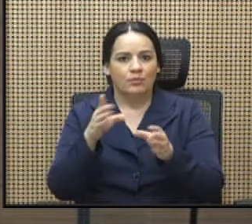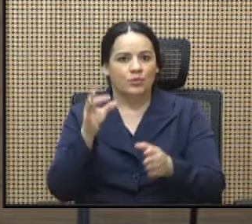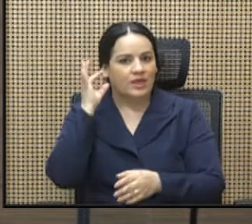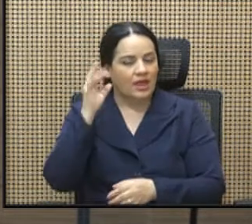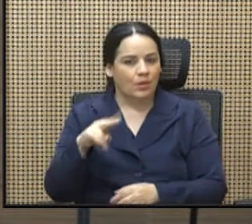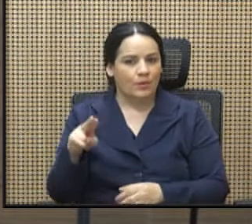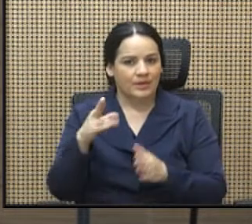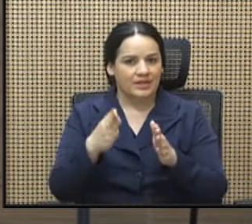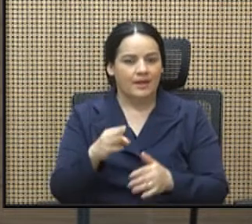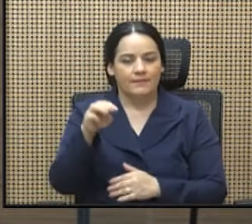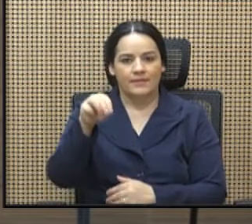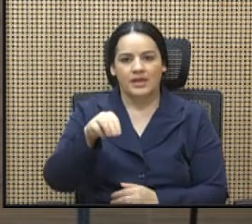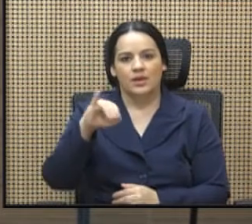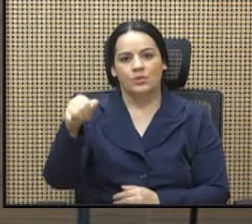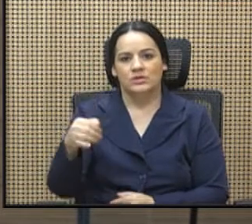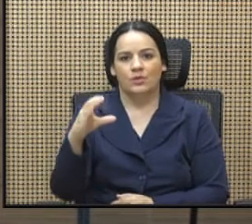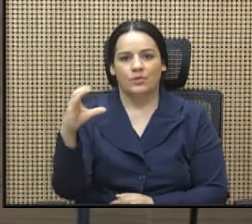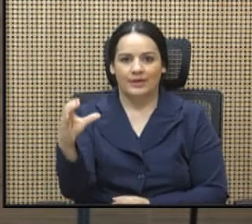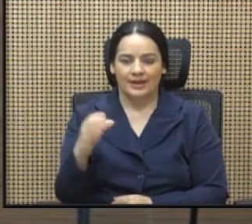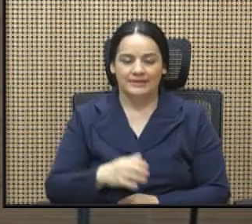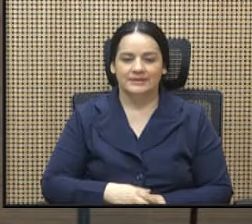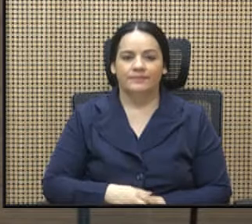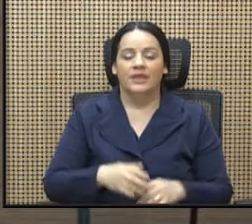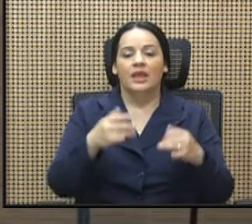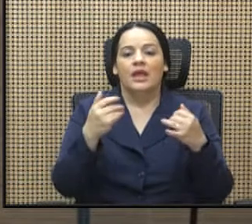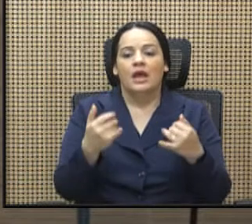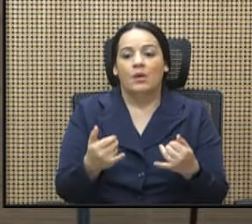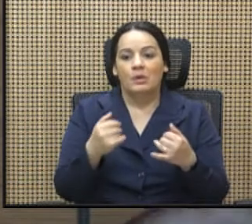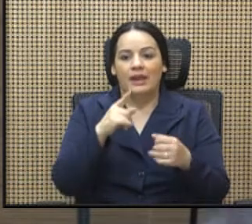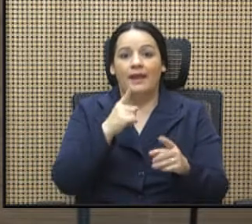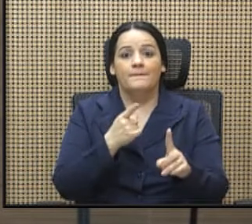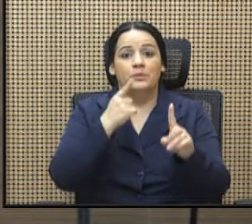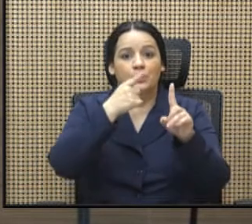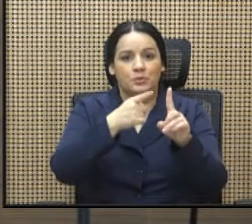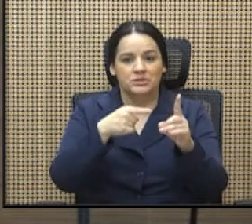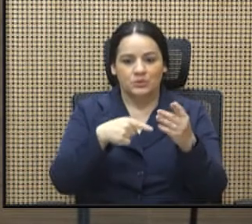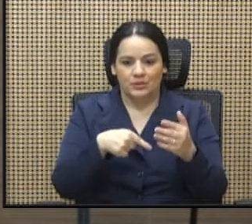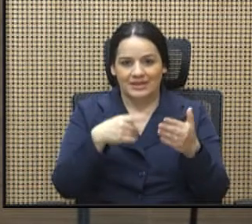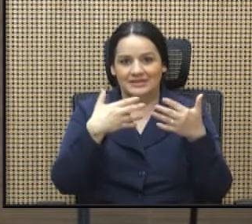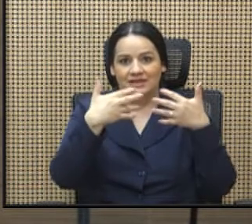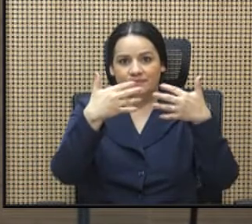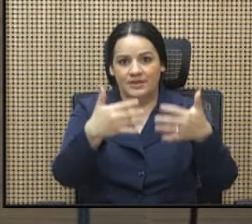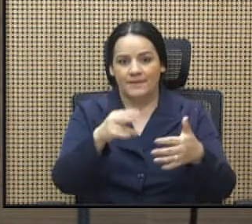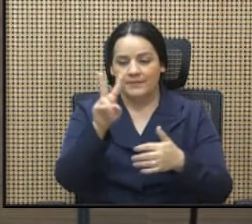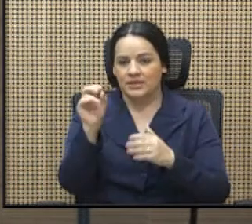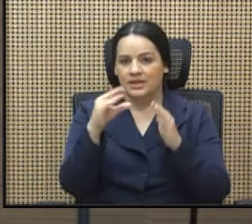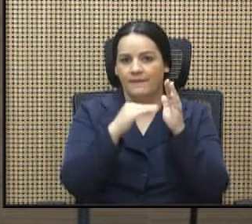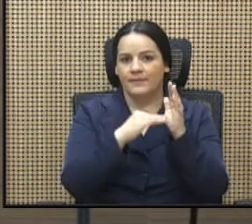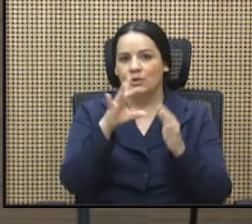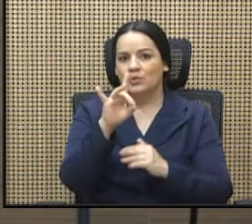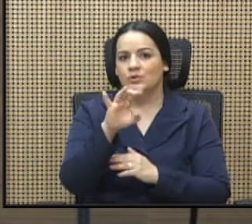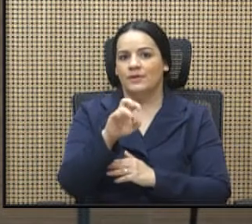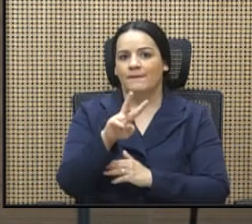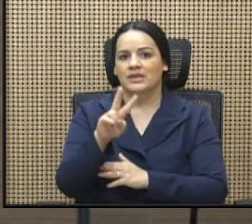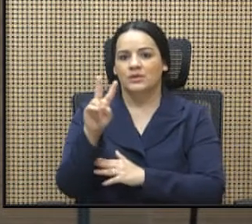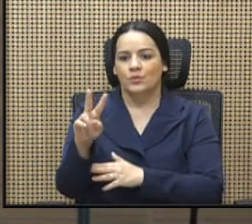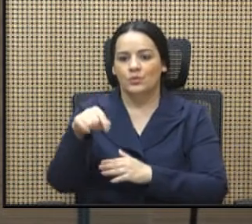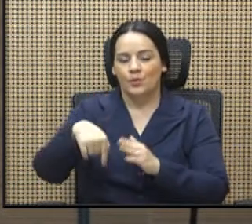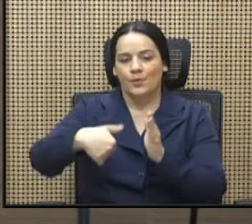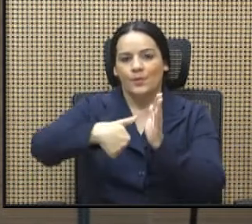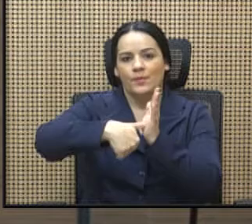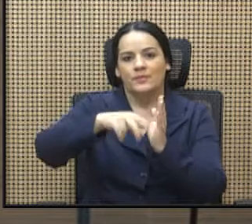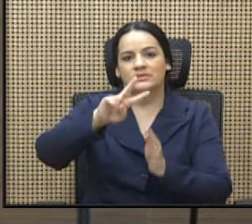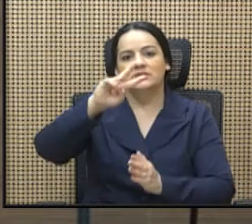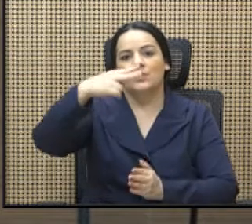María José Corrales. También es el propósito de este expediente, el 20.822, que hoy votaremos en